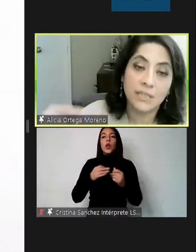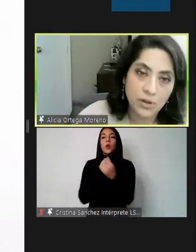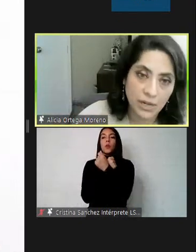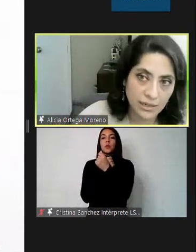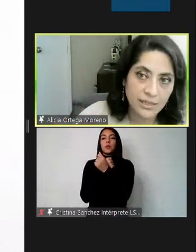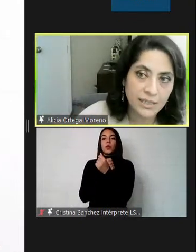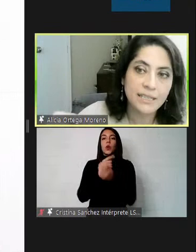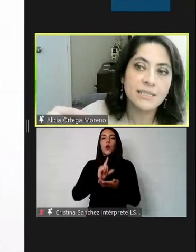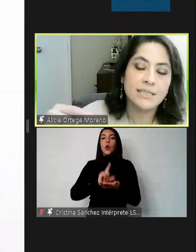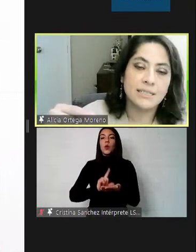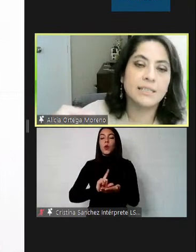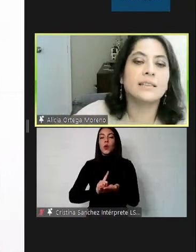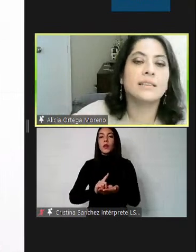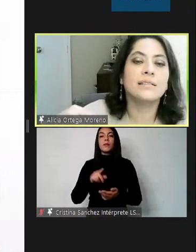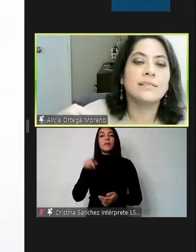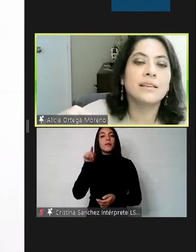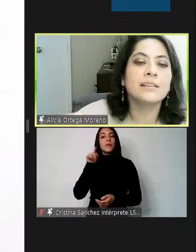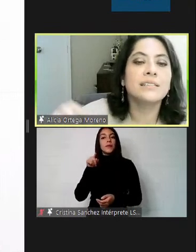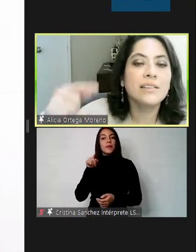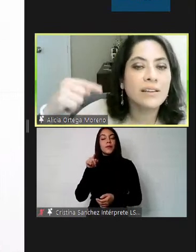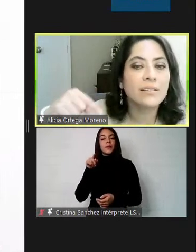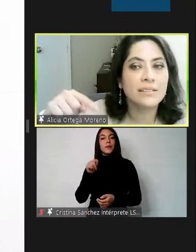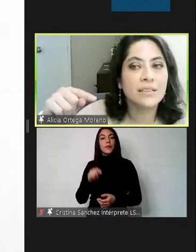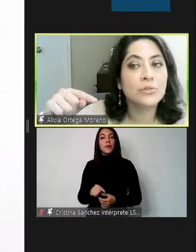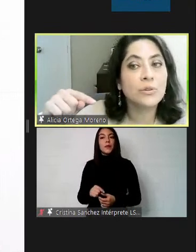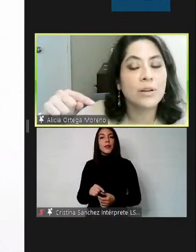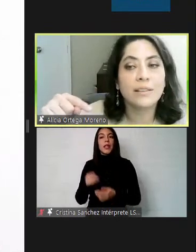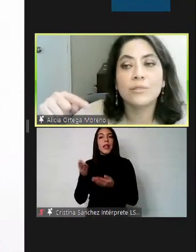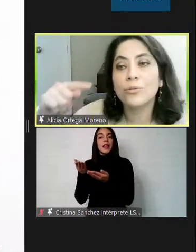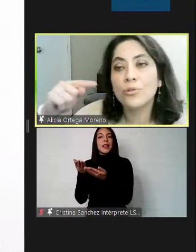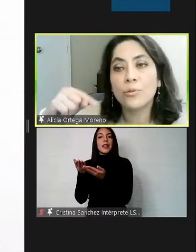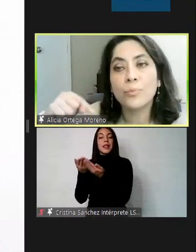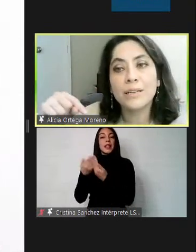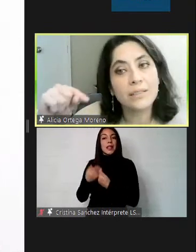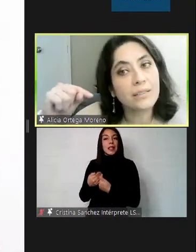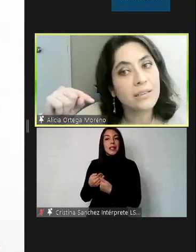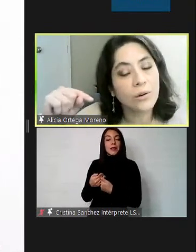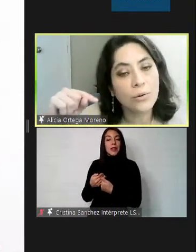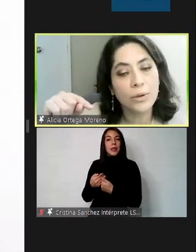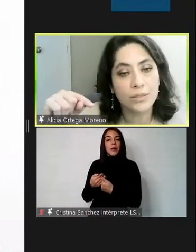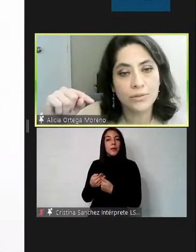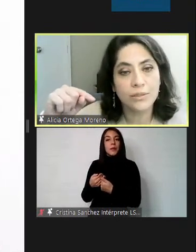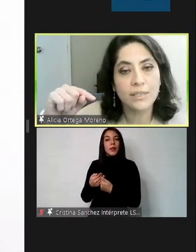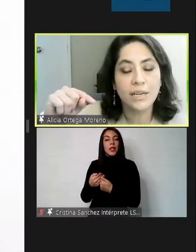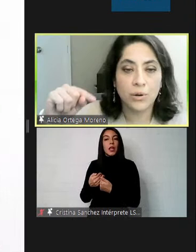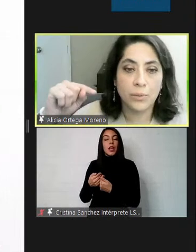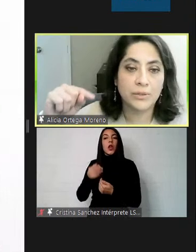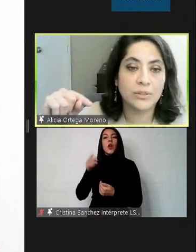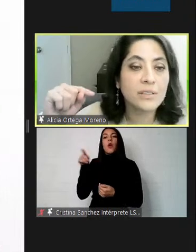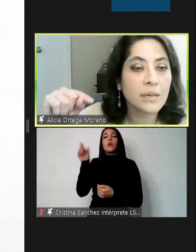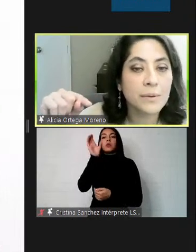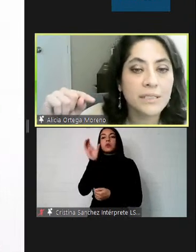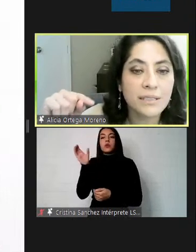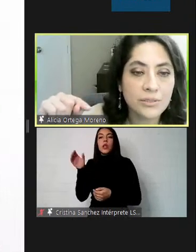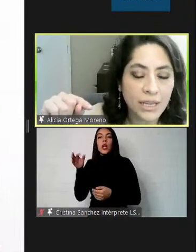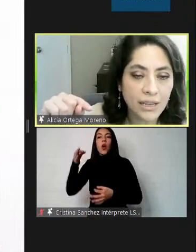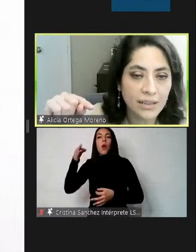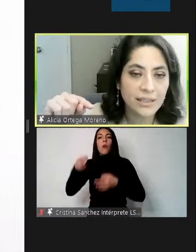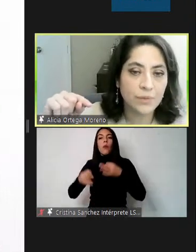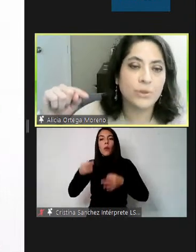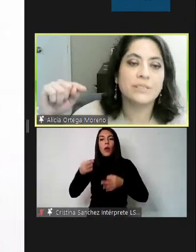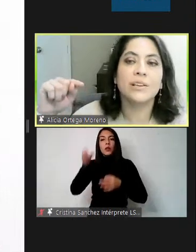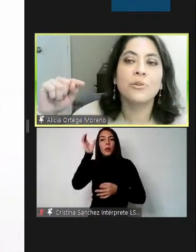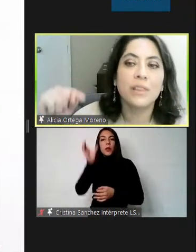juzgados de policía local si reciben, ¿cierto? Dentro de los comparecientes a un juicio a una persona con discapacidad